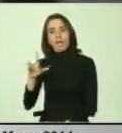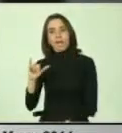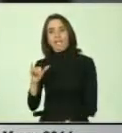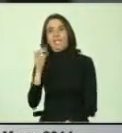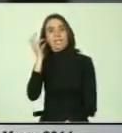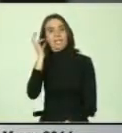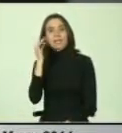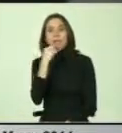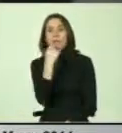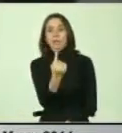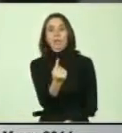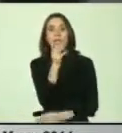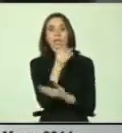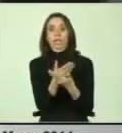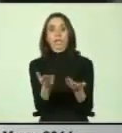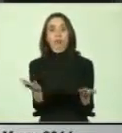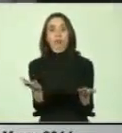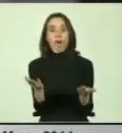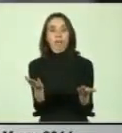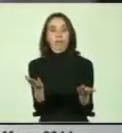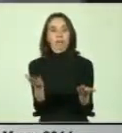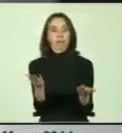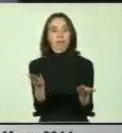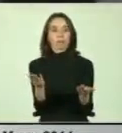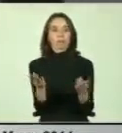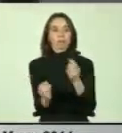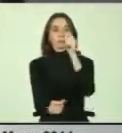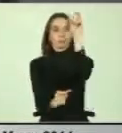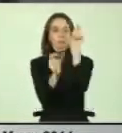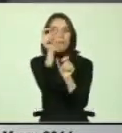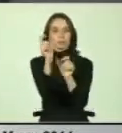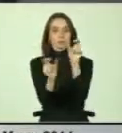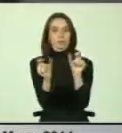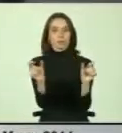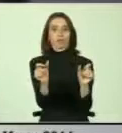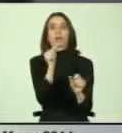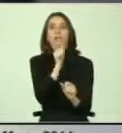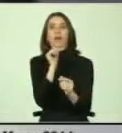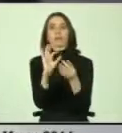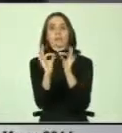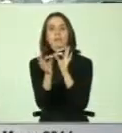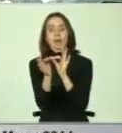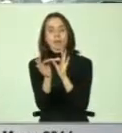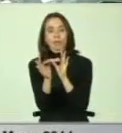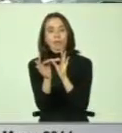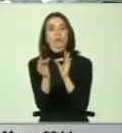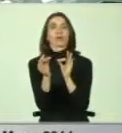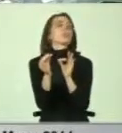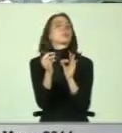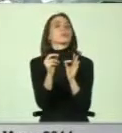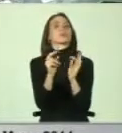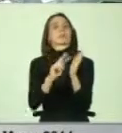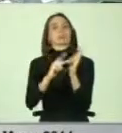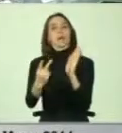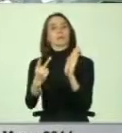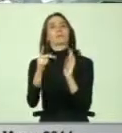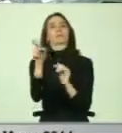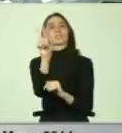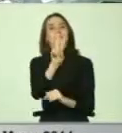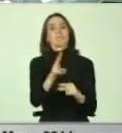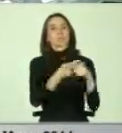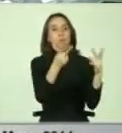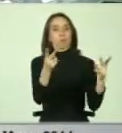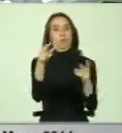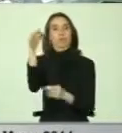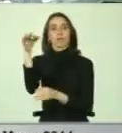de la inexistencia de personas con falta de traductor, por ejemplo, en los servicios públicos, en los